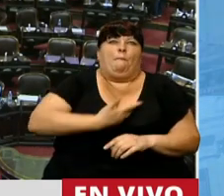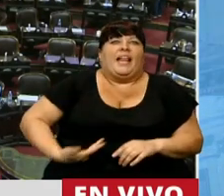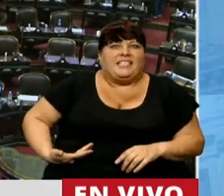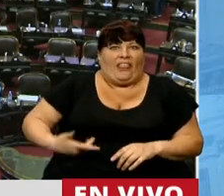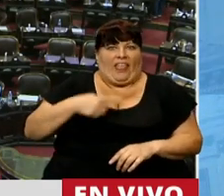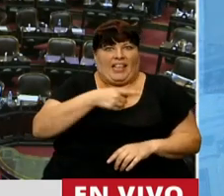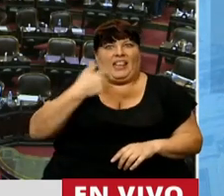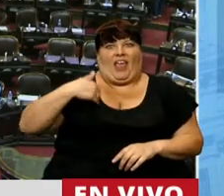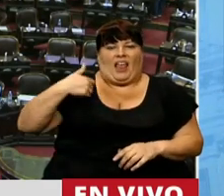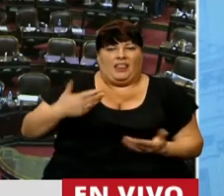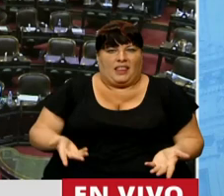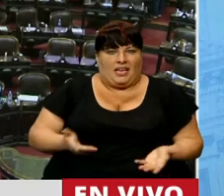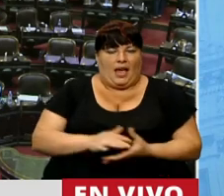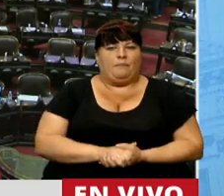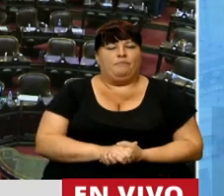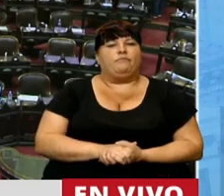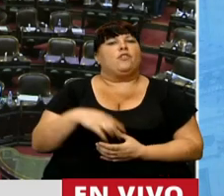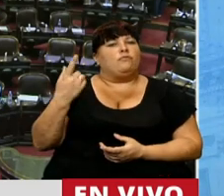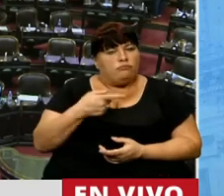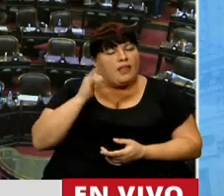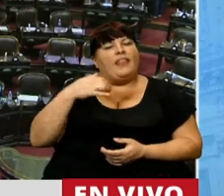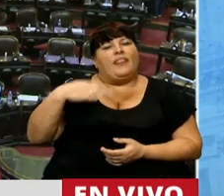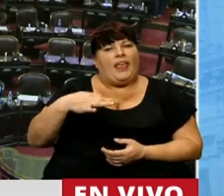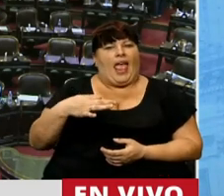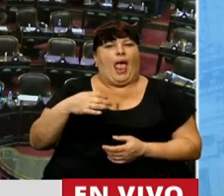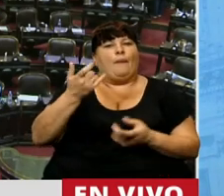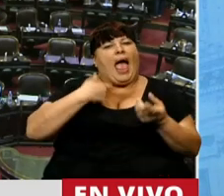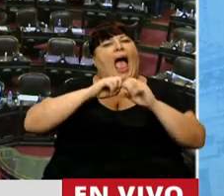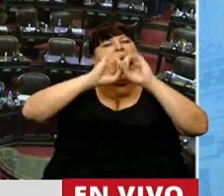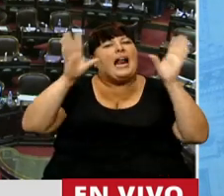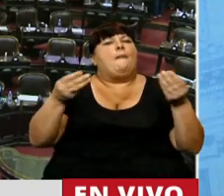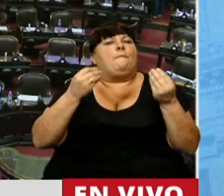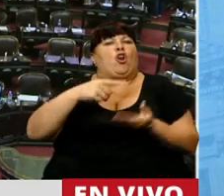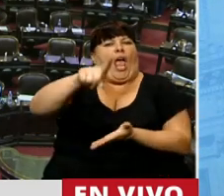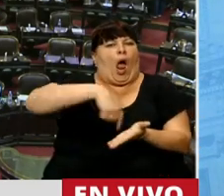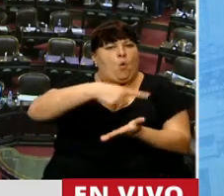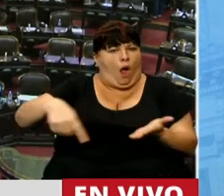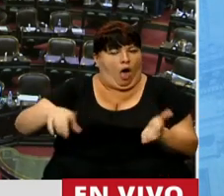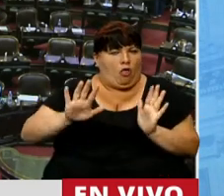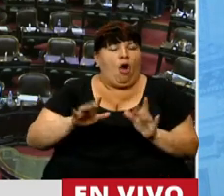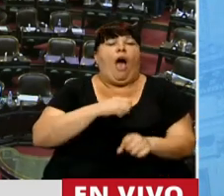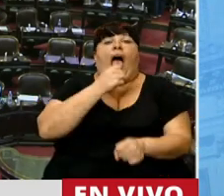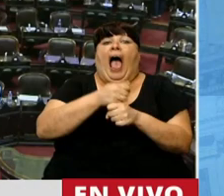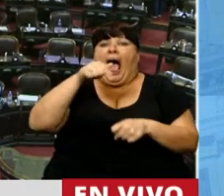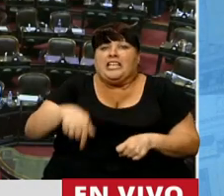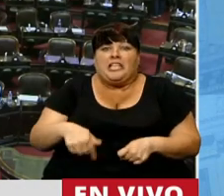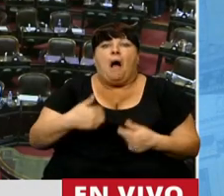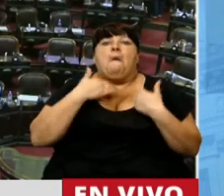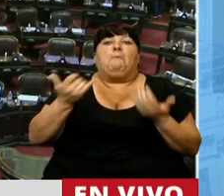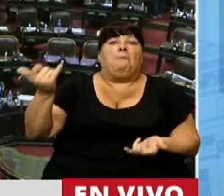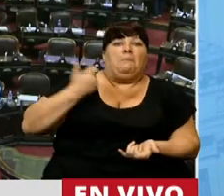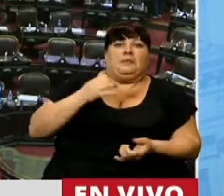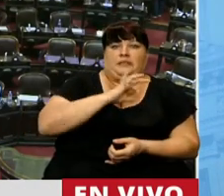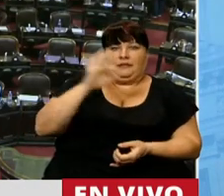Presidente de la Nación. Merecemos, sí, las aclaraciones del caso que hasta el momento no las hemos